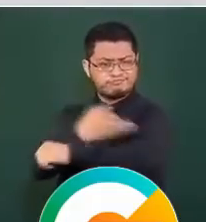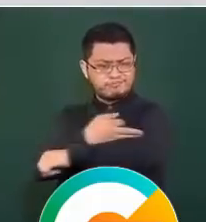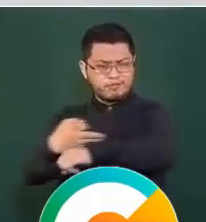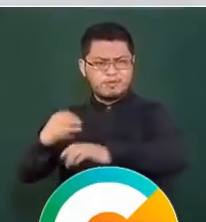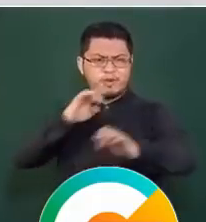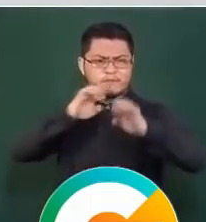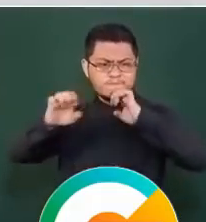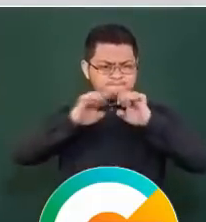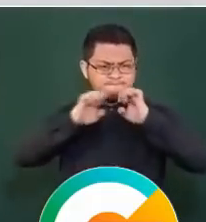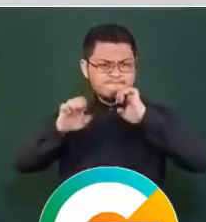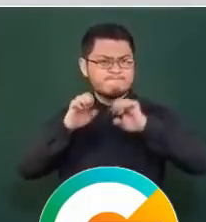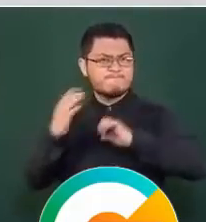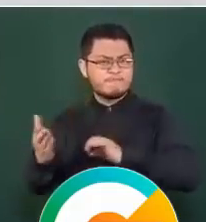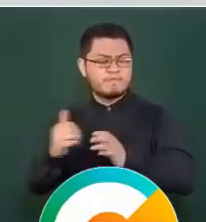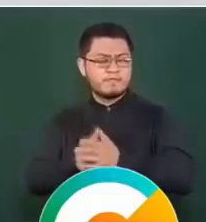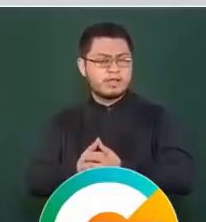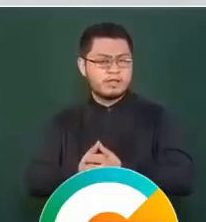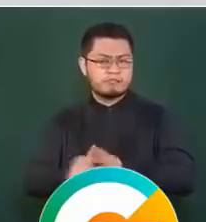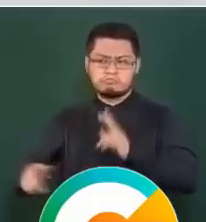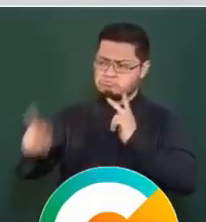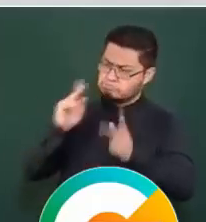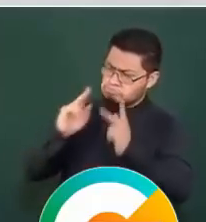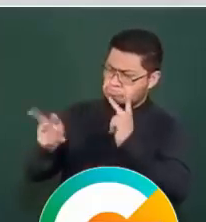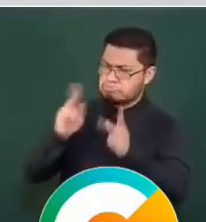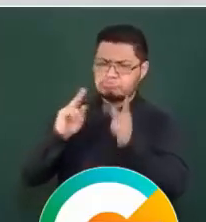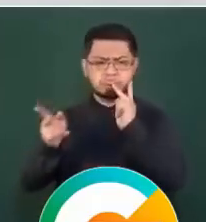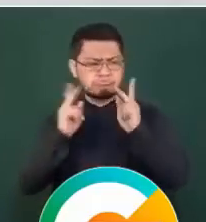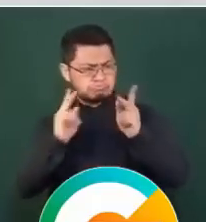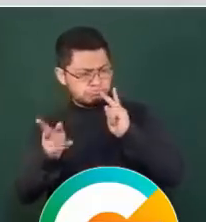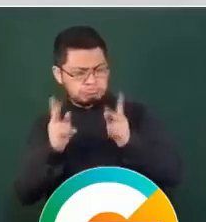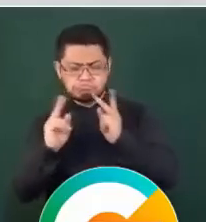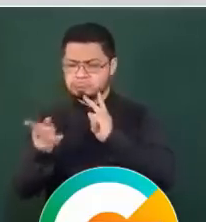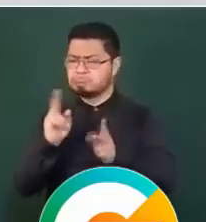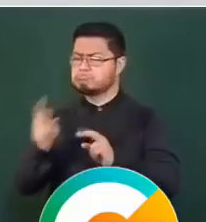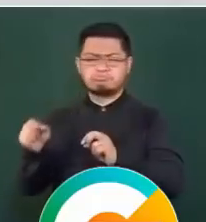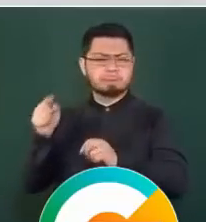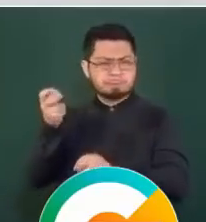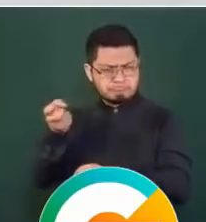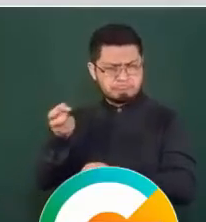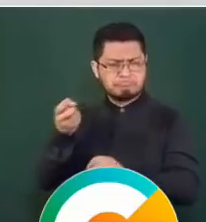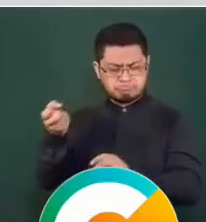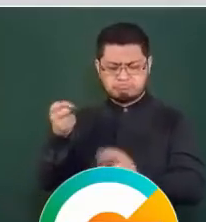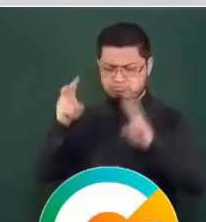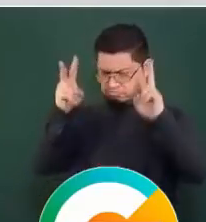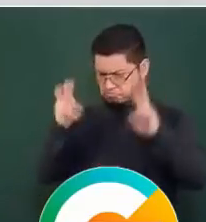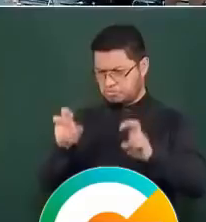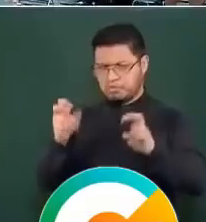y que hable sobre este asunto.